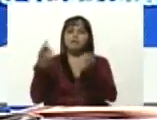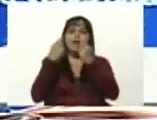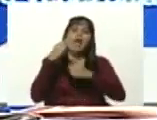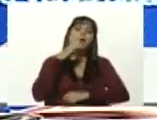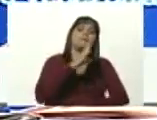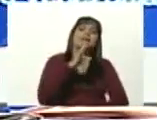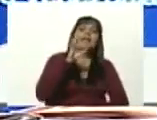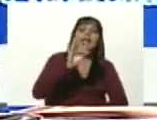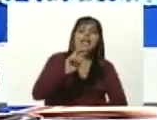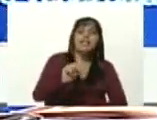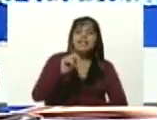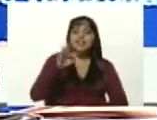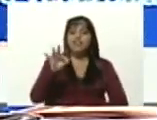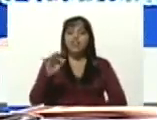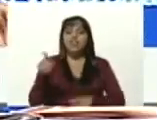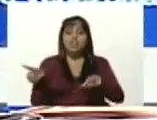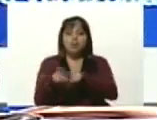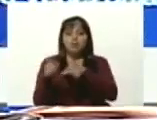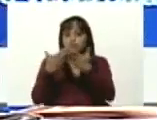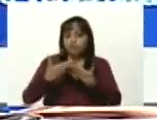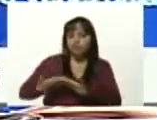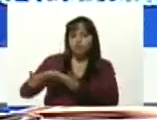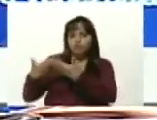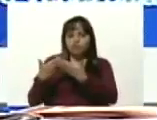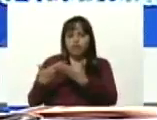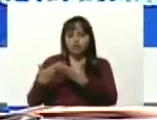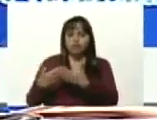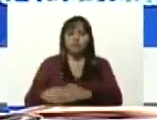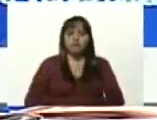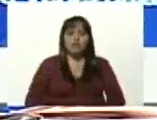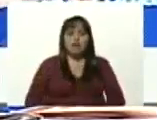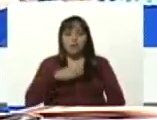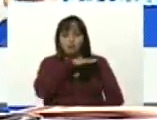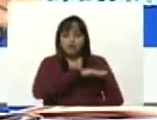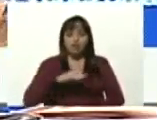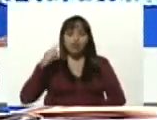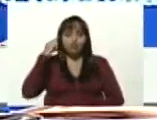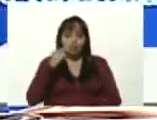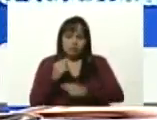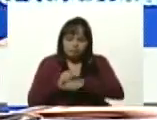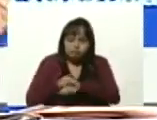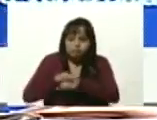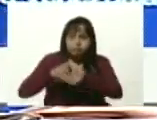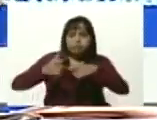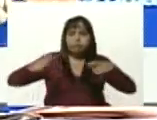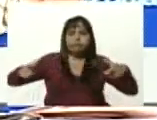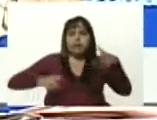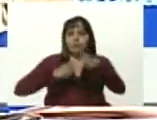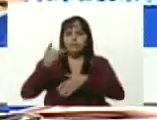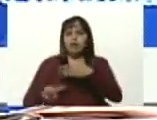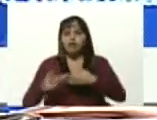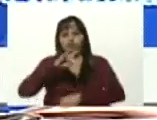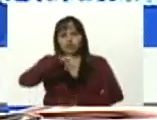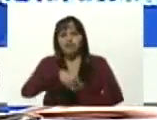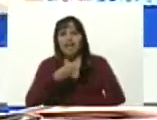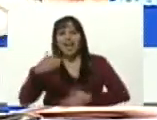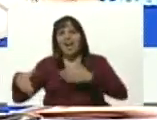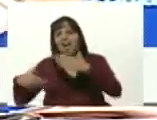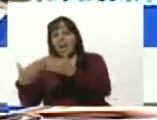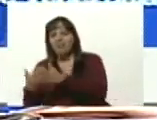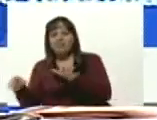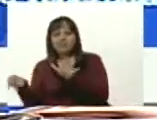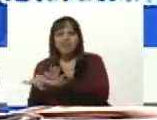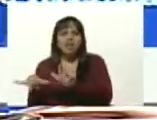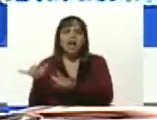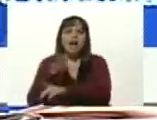los triunfadores. Lo que quiere decir que a través de la misión Sucre se extiende el programa universitario hasta la aldea universitaria, hasta el